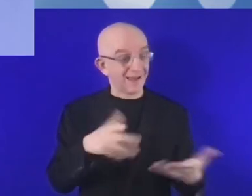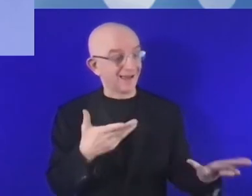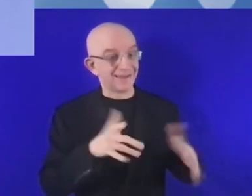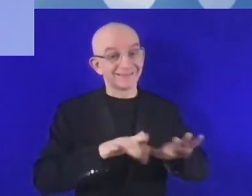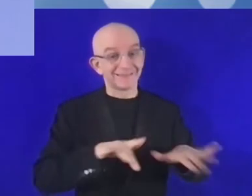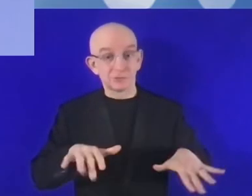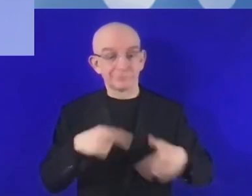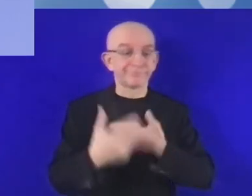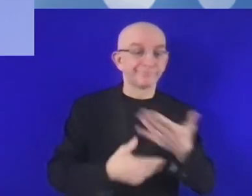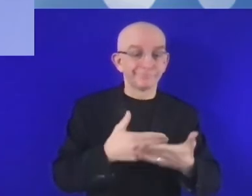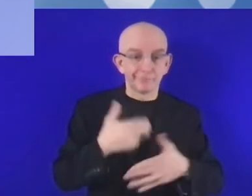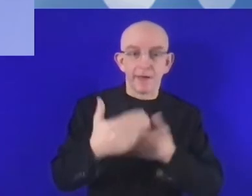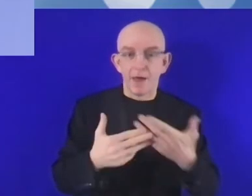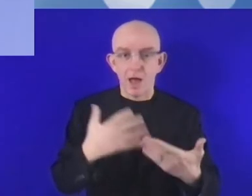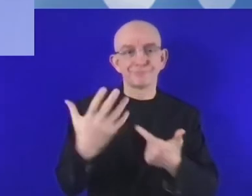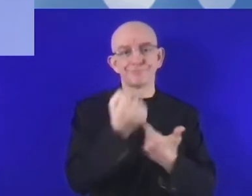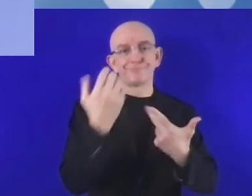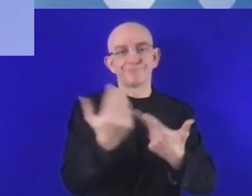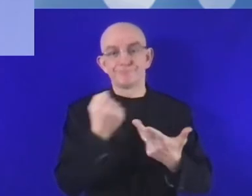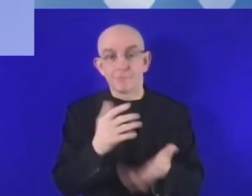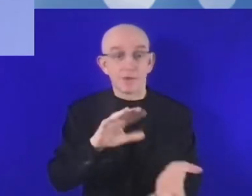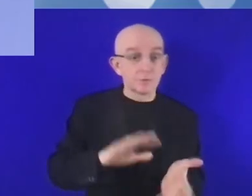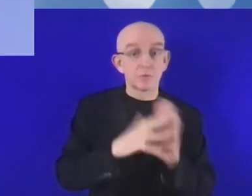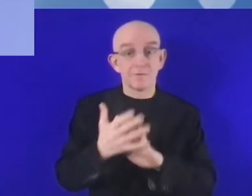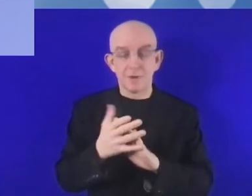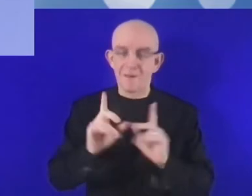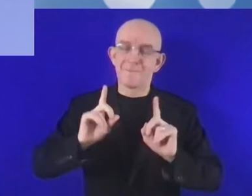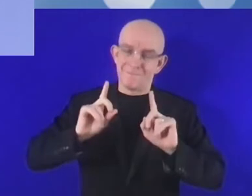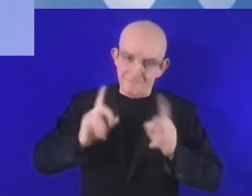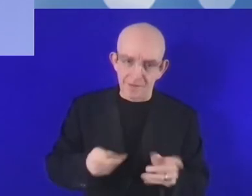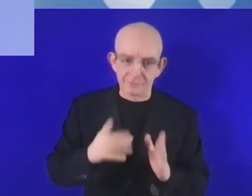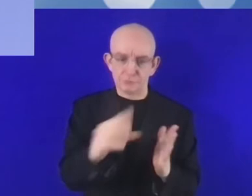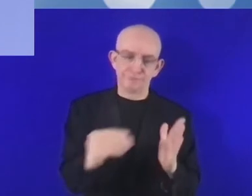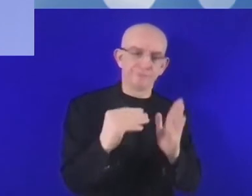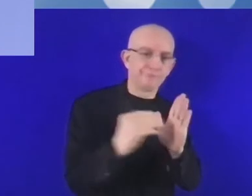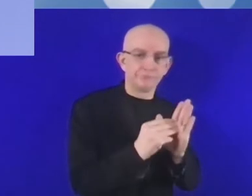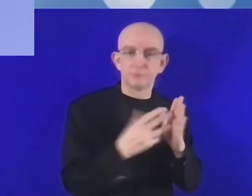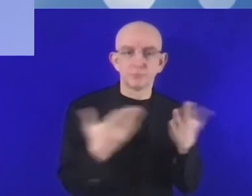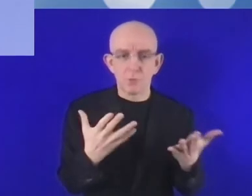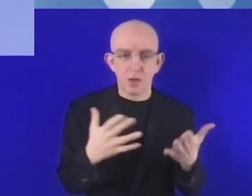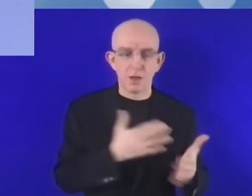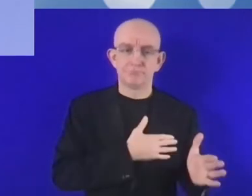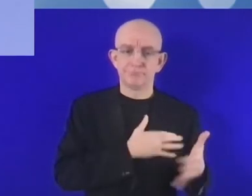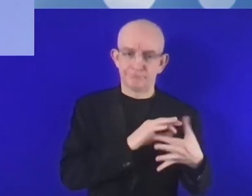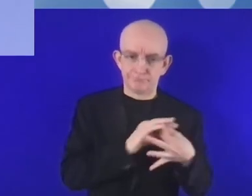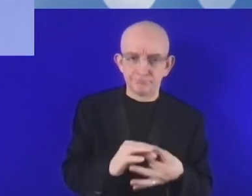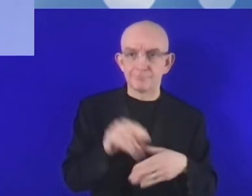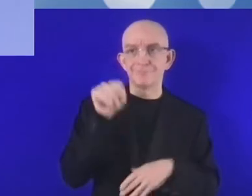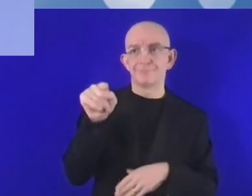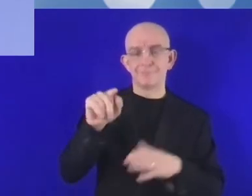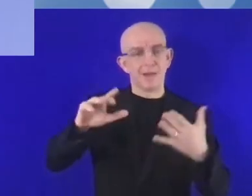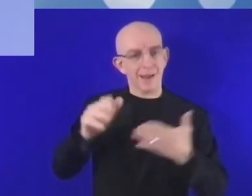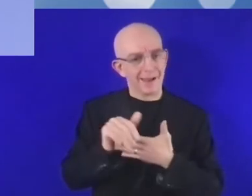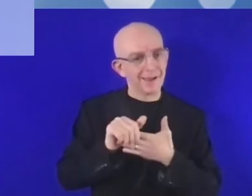aprovechar este potencial que está presente en la transformación digital. Sin embargo, los líderes